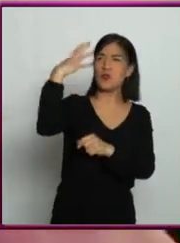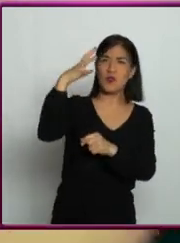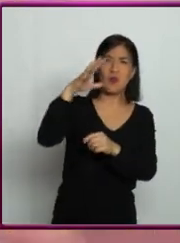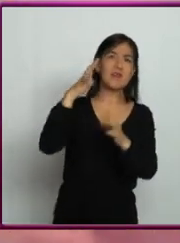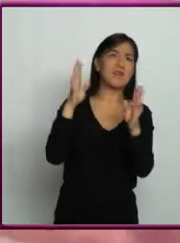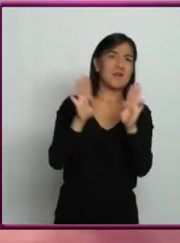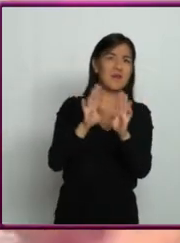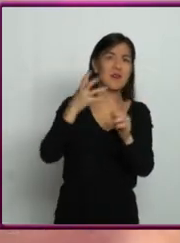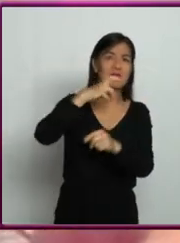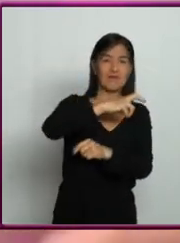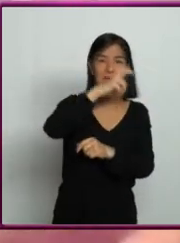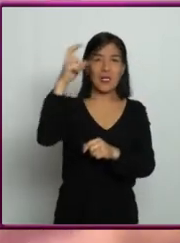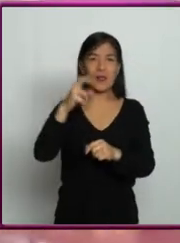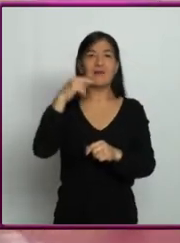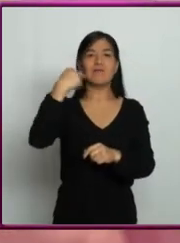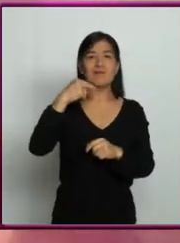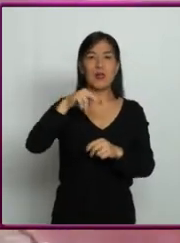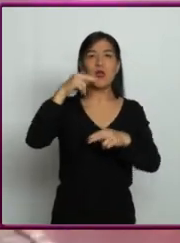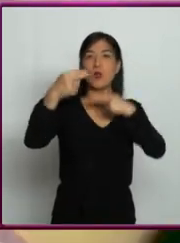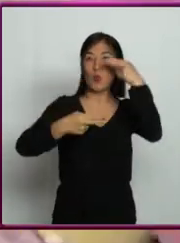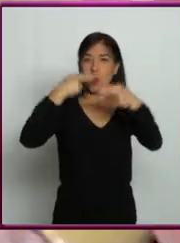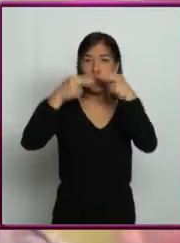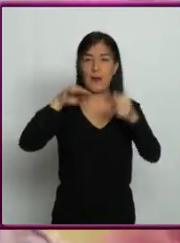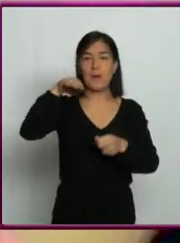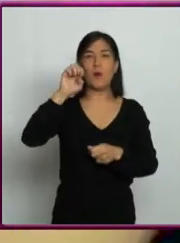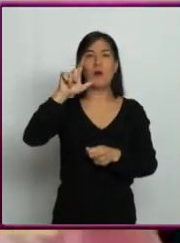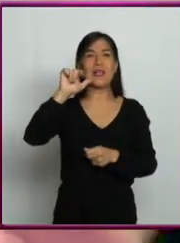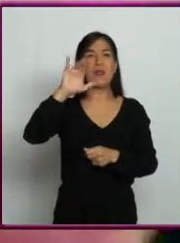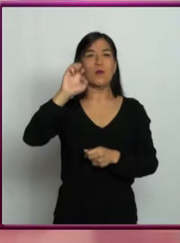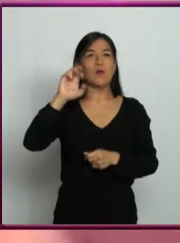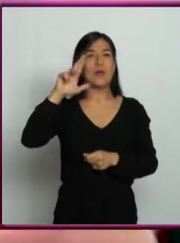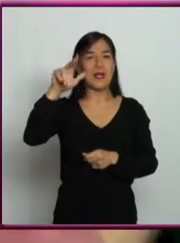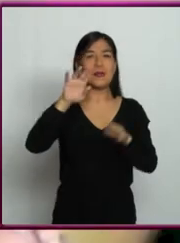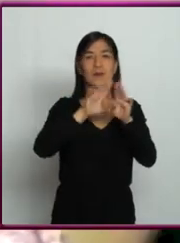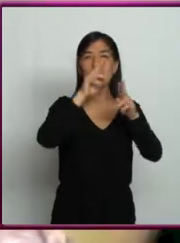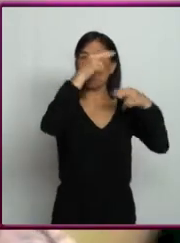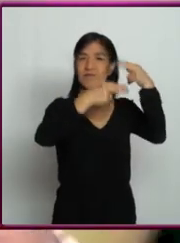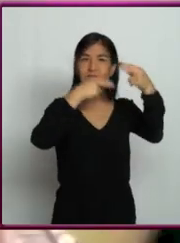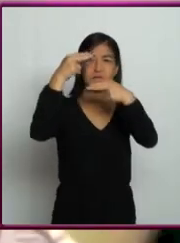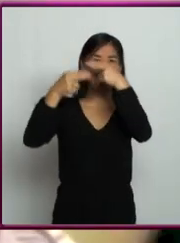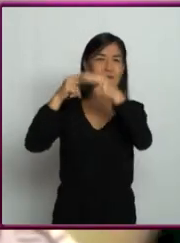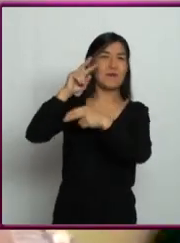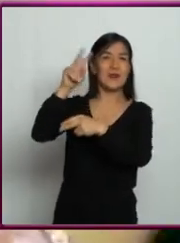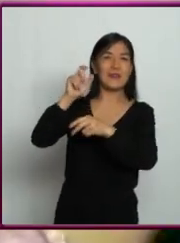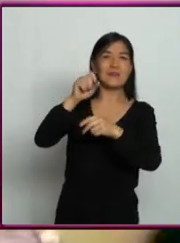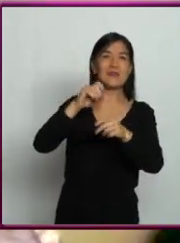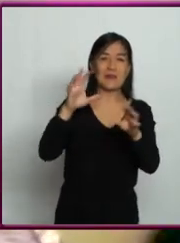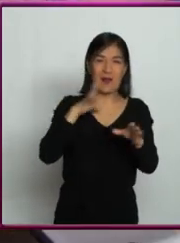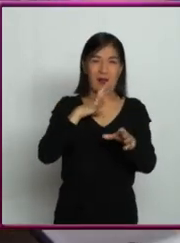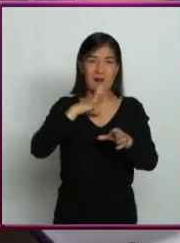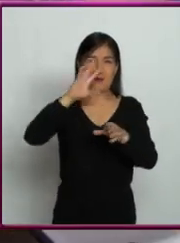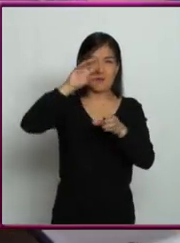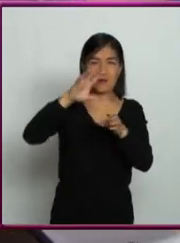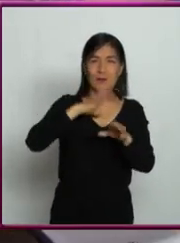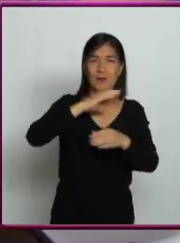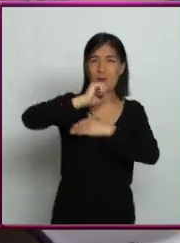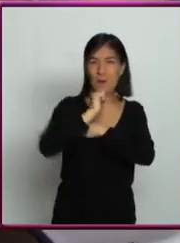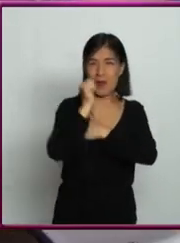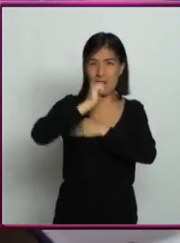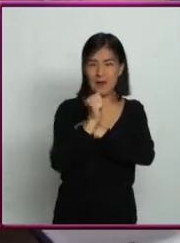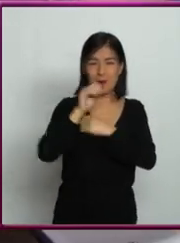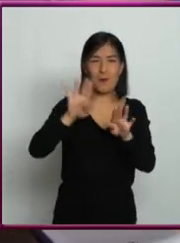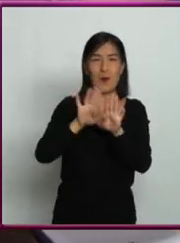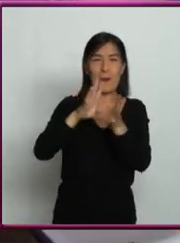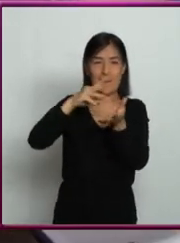unas cosas que se llaman nubes moleculares en el espacio. Hay zonas en donde se acumula una gran cantidad de polvo. El polvo está hecho,